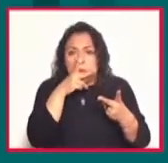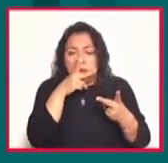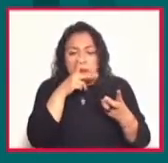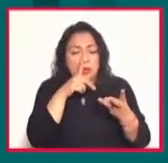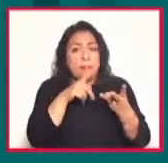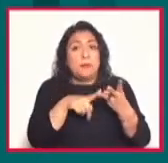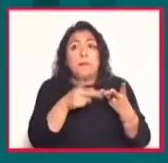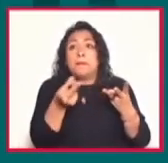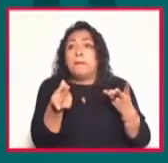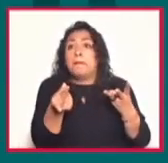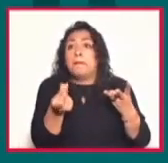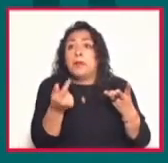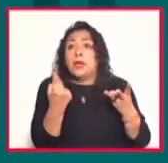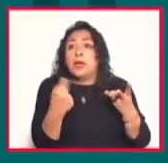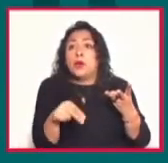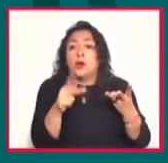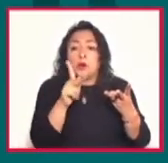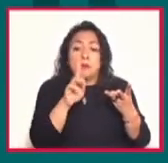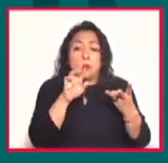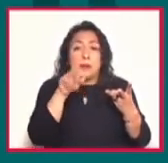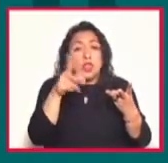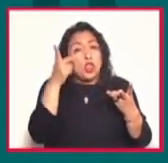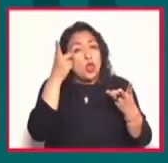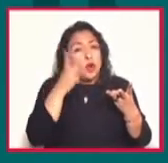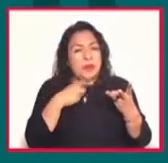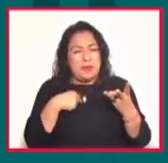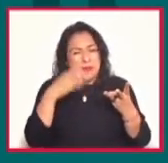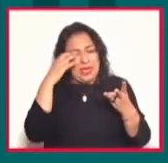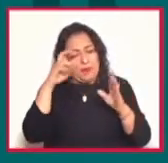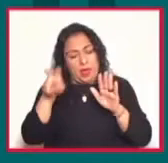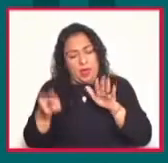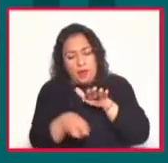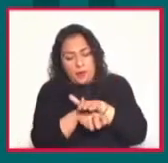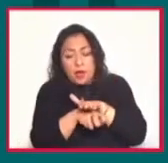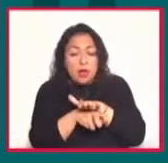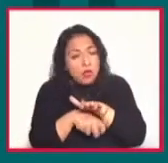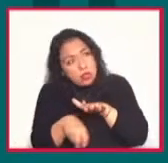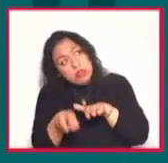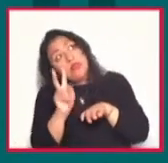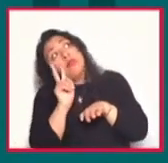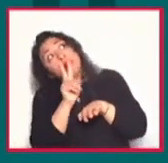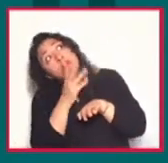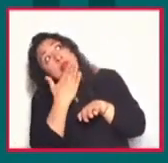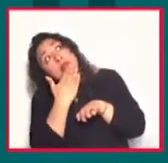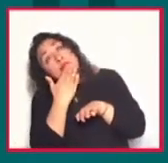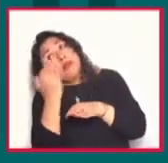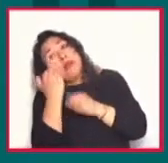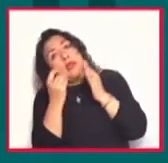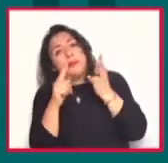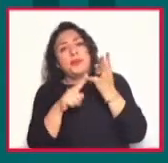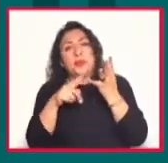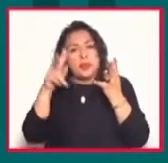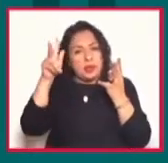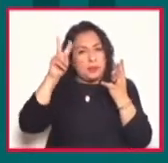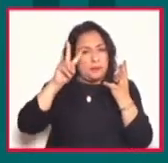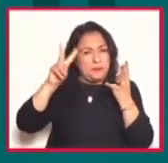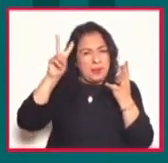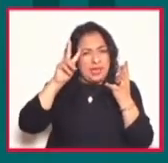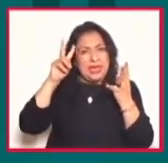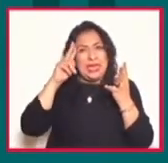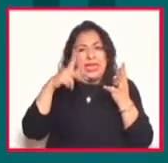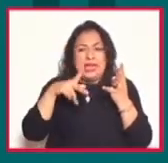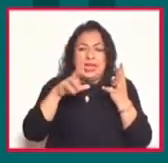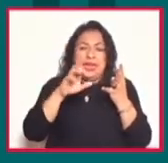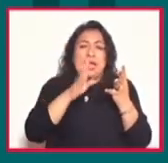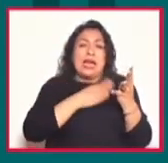de un perro que se llamaba Prín y dormía debajo de mi cama y se asomaba para mirar a ver si yo estaba bien y de la Virgen de la Caridad del Cobre. Yo vengo